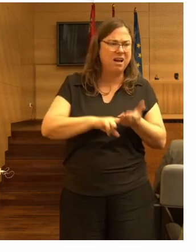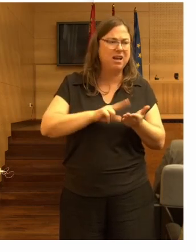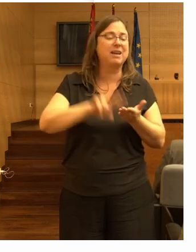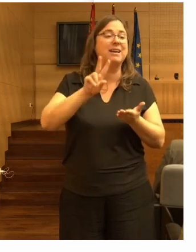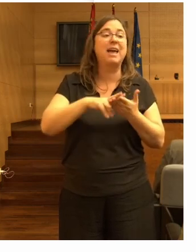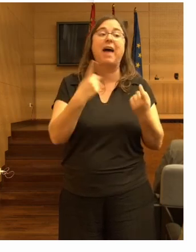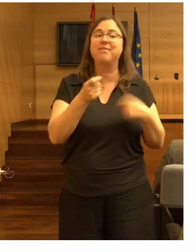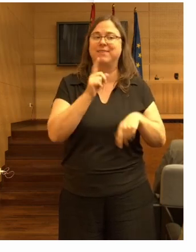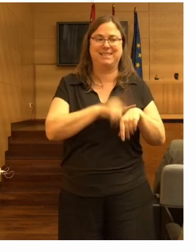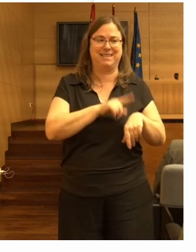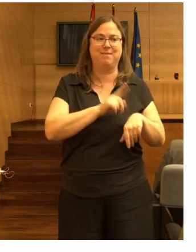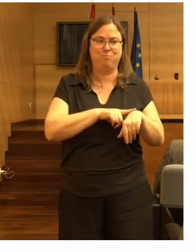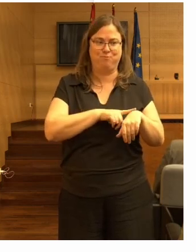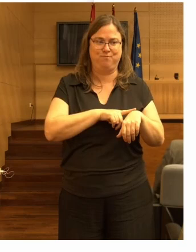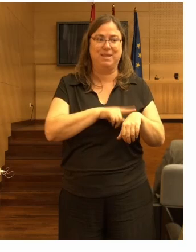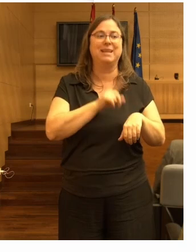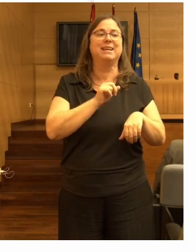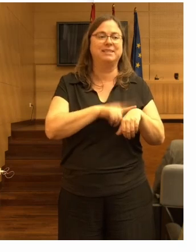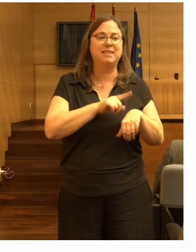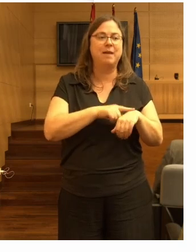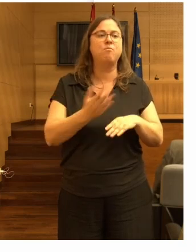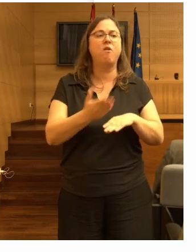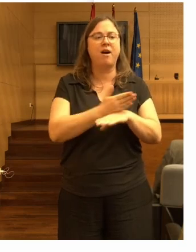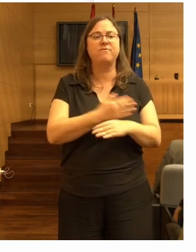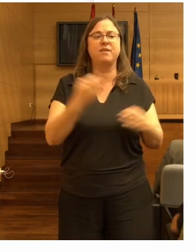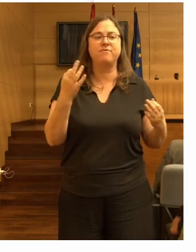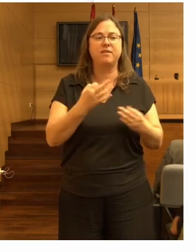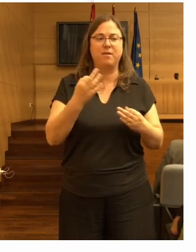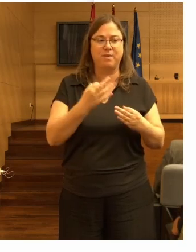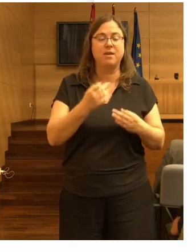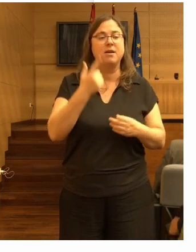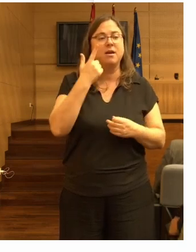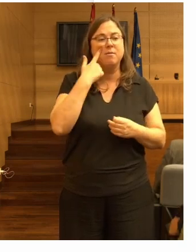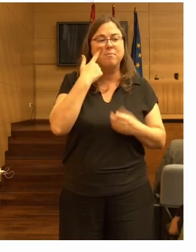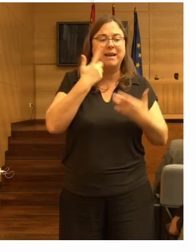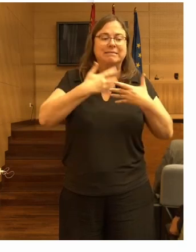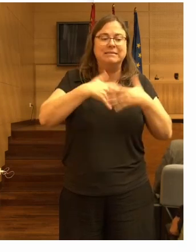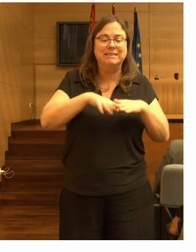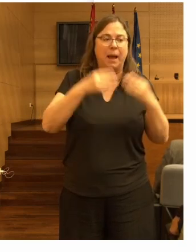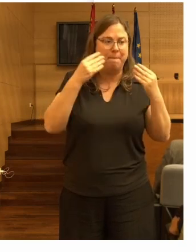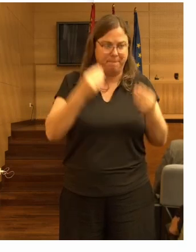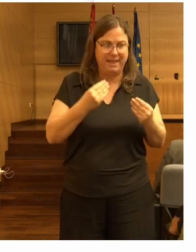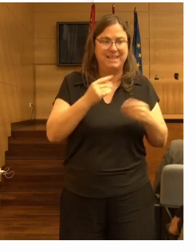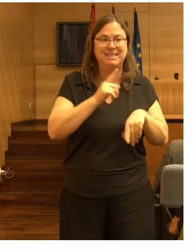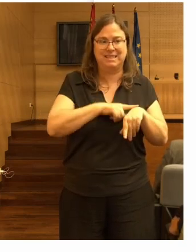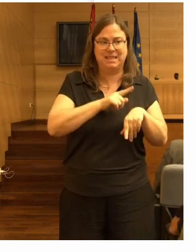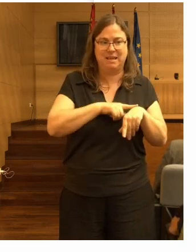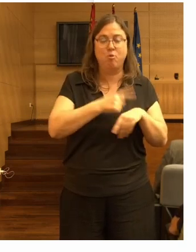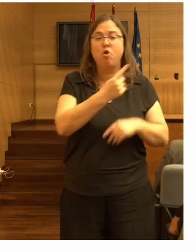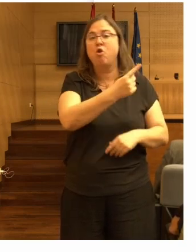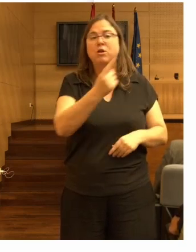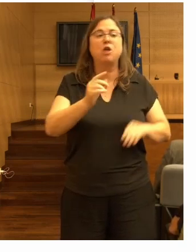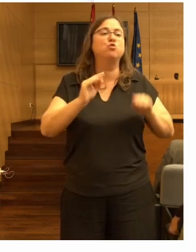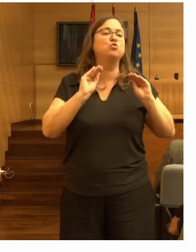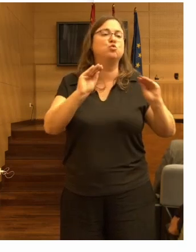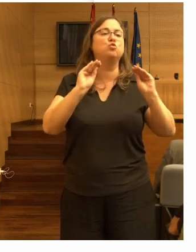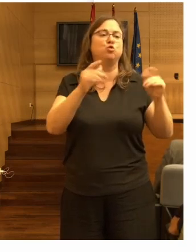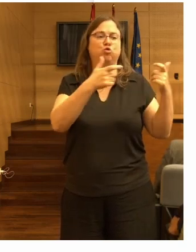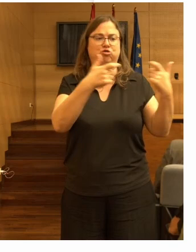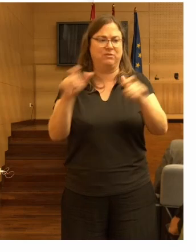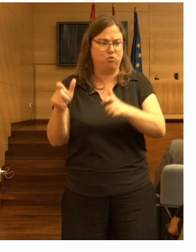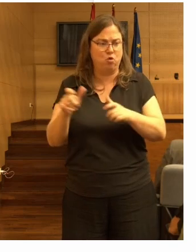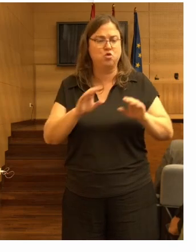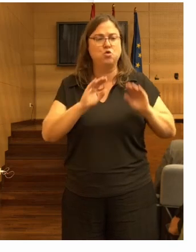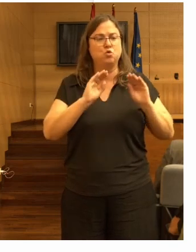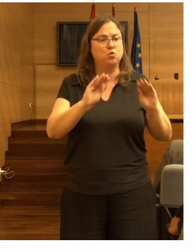tiempo dedicar tiempo e integrarlo bien cada uno en su sector en